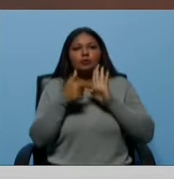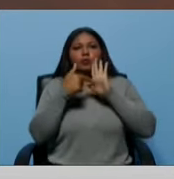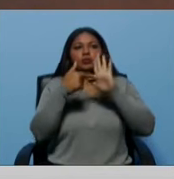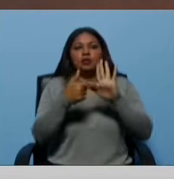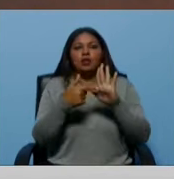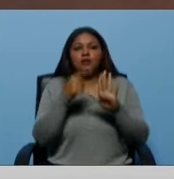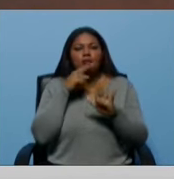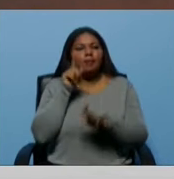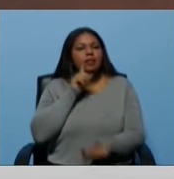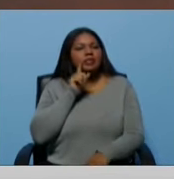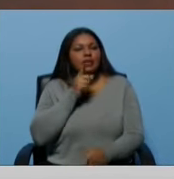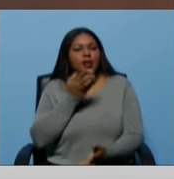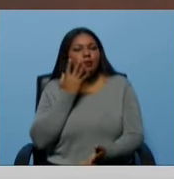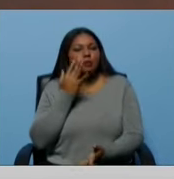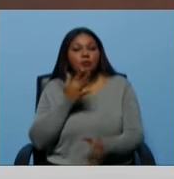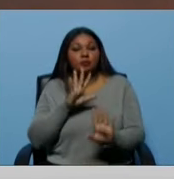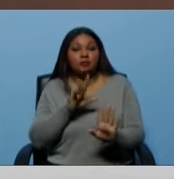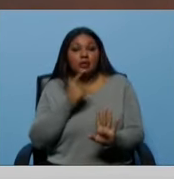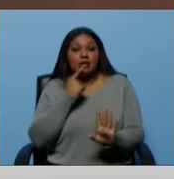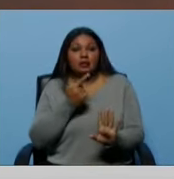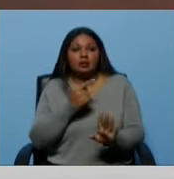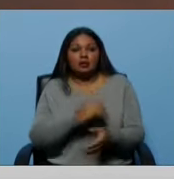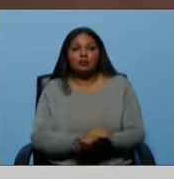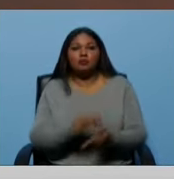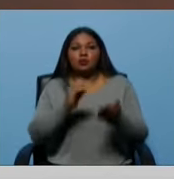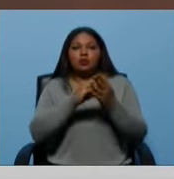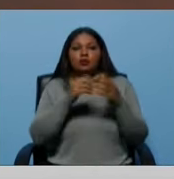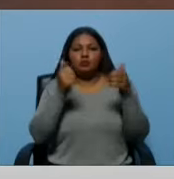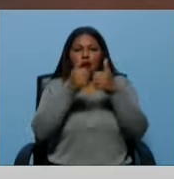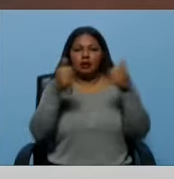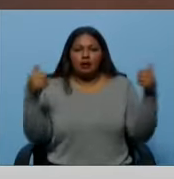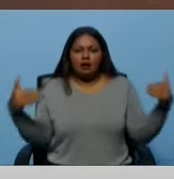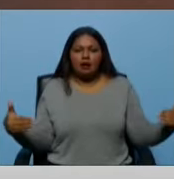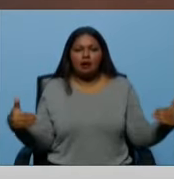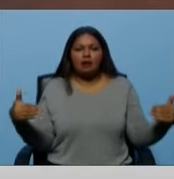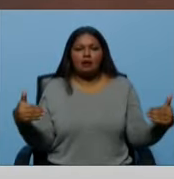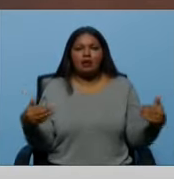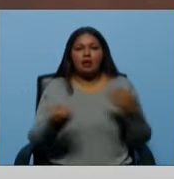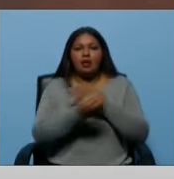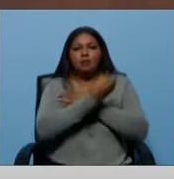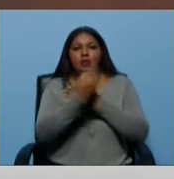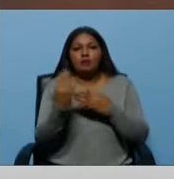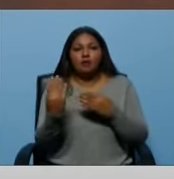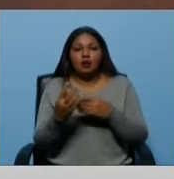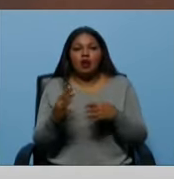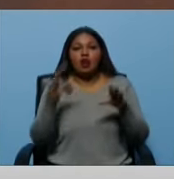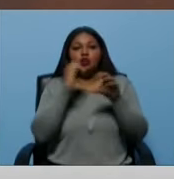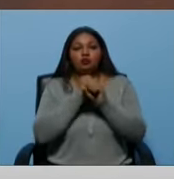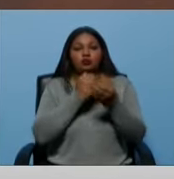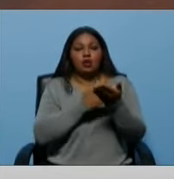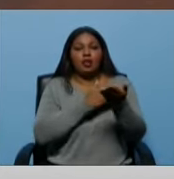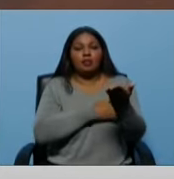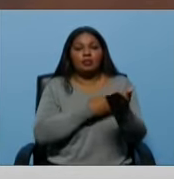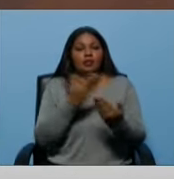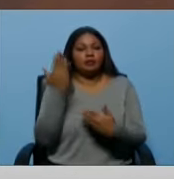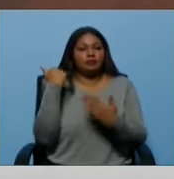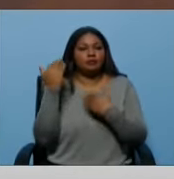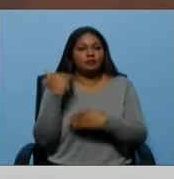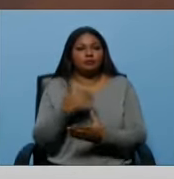fake según la cual, bueno, colocaban una reja en Miraflores, supuestamente, desde la noche anterior, eso fue entrenoche.